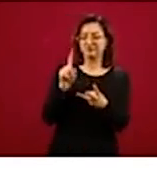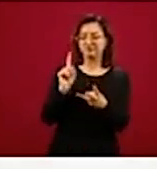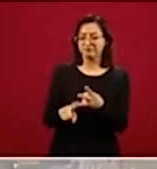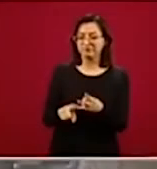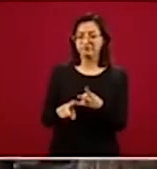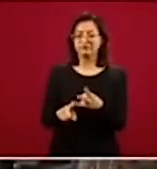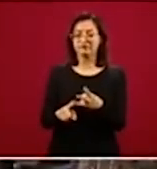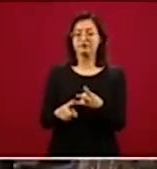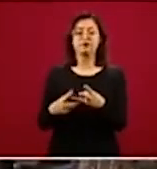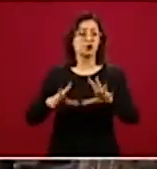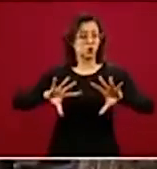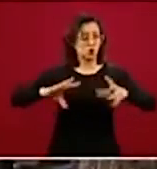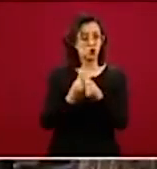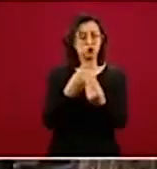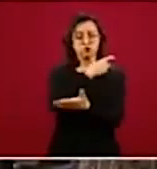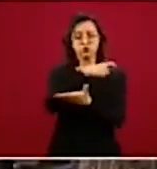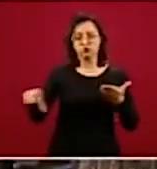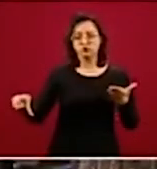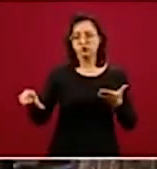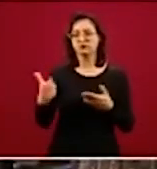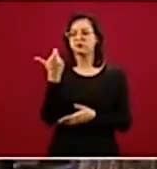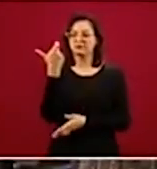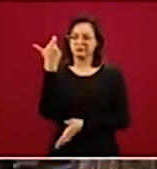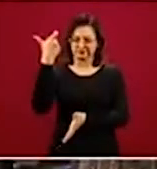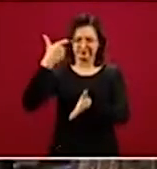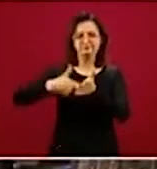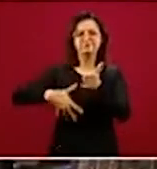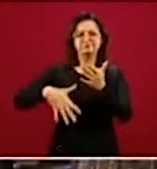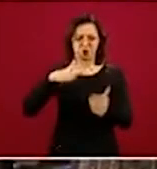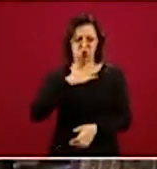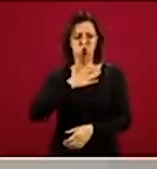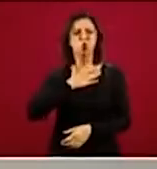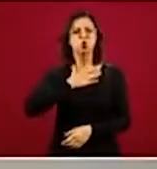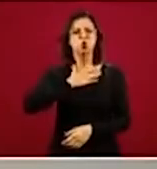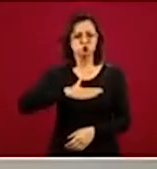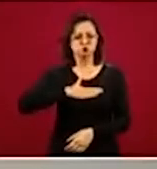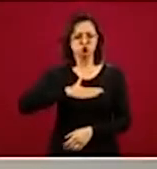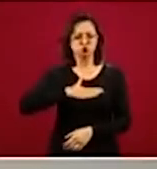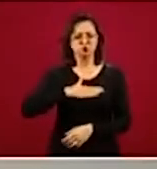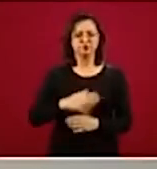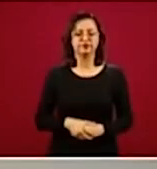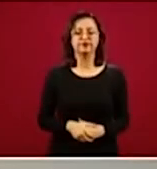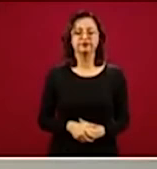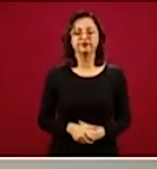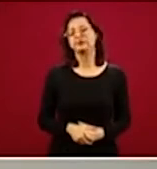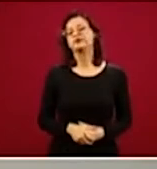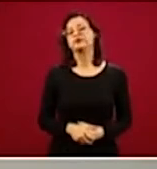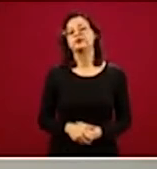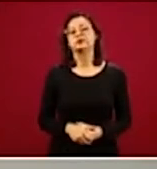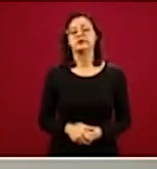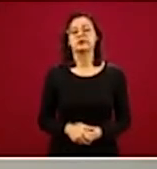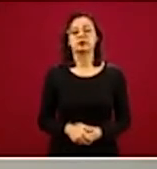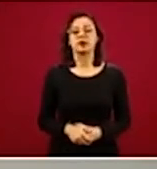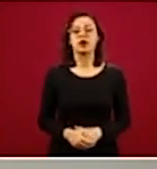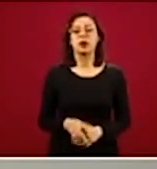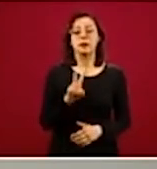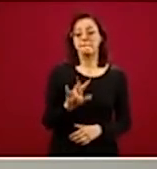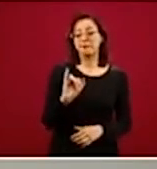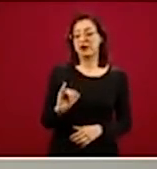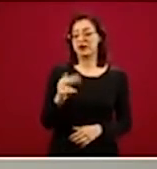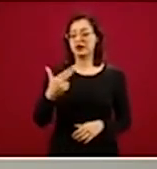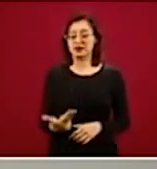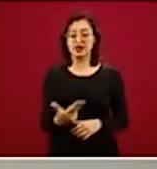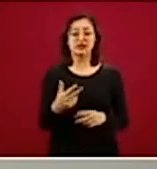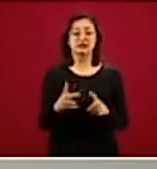compras consolidadas, tenemos además los precios más justos posibles. VIH fue el primer esquema que se transformó